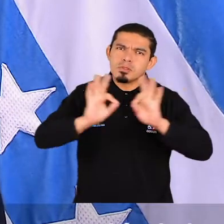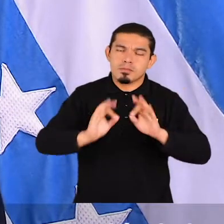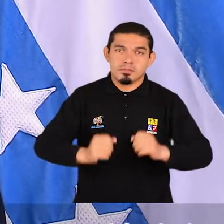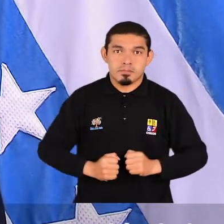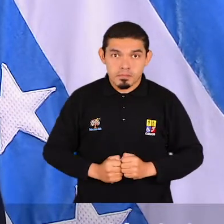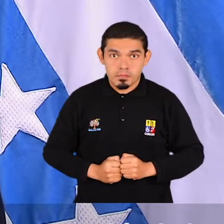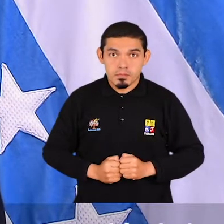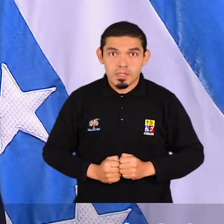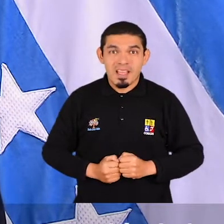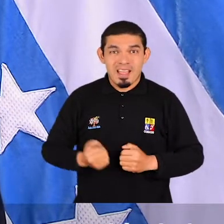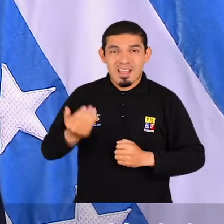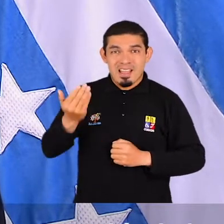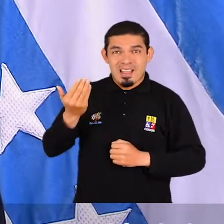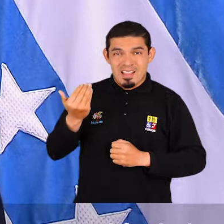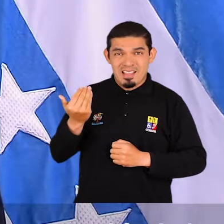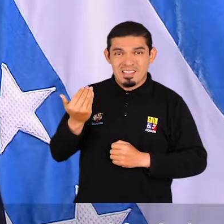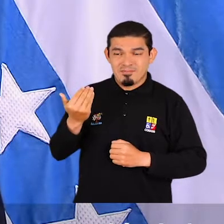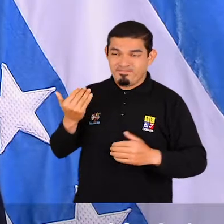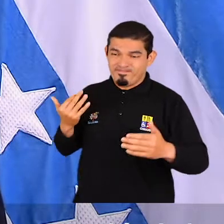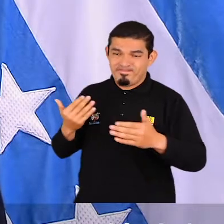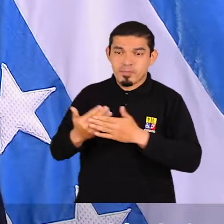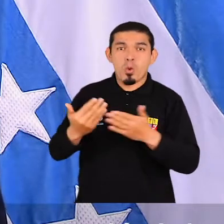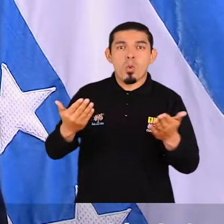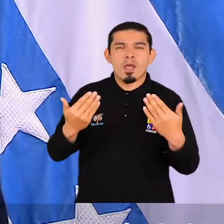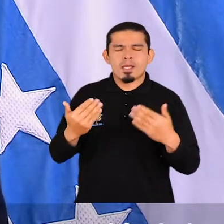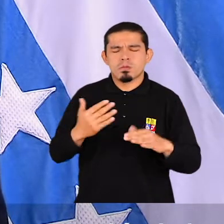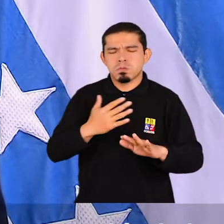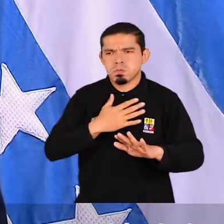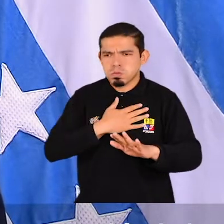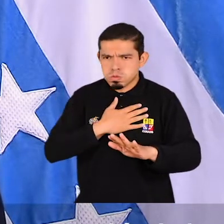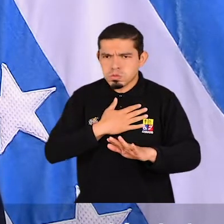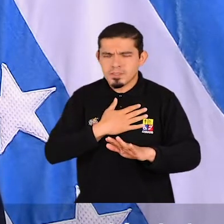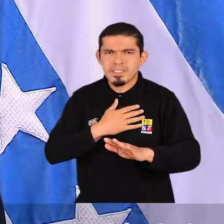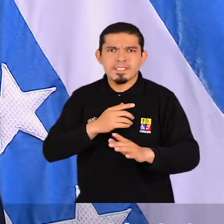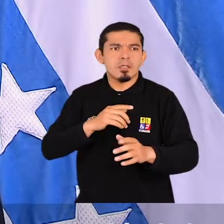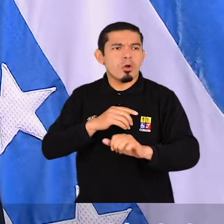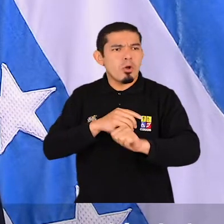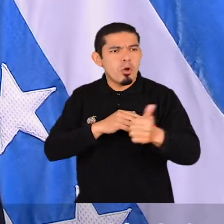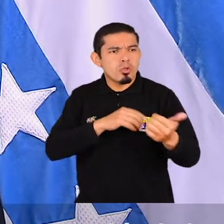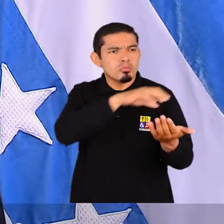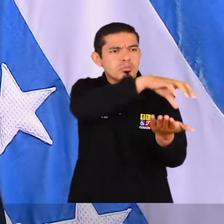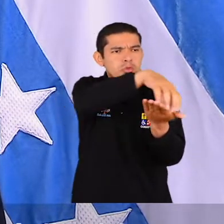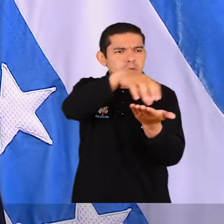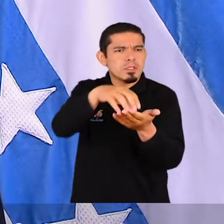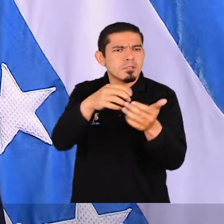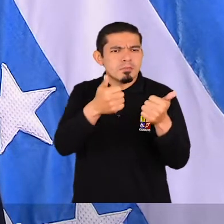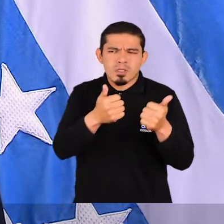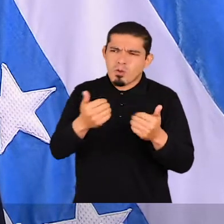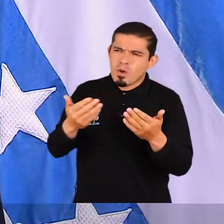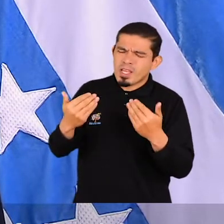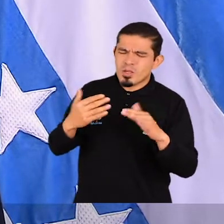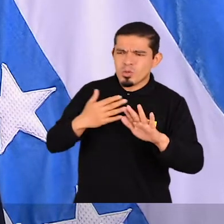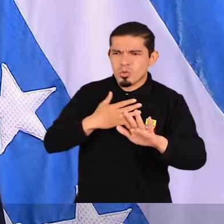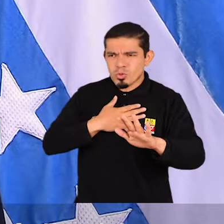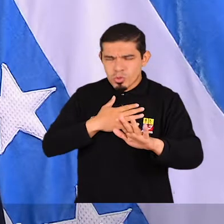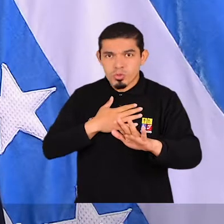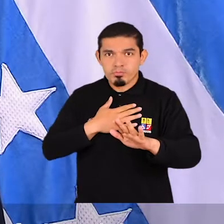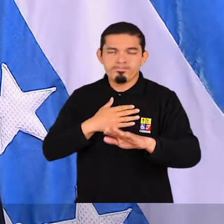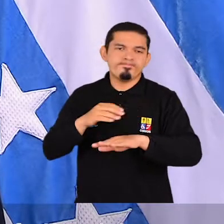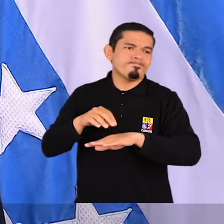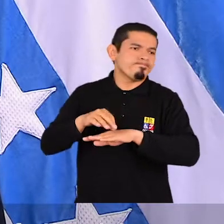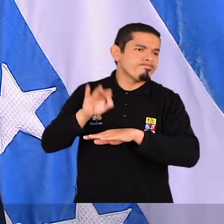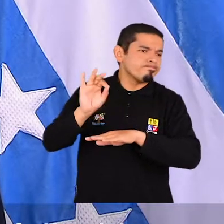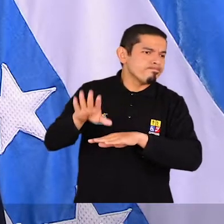Lo sucedido en Guayaquil es una triste excepción de lo que nos dio mejores resultados en el resto del país. No nos olvidaremos de ninguno de los